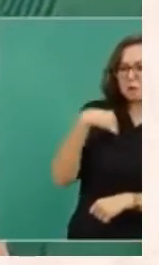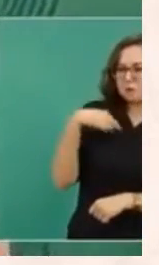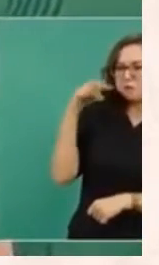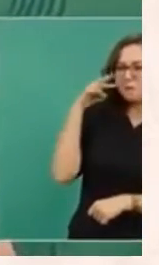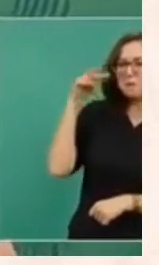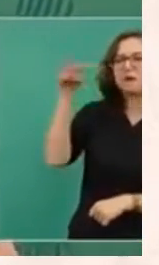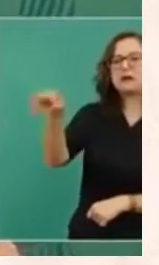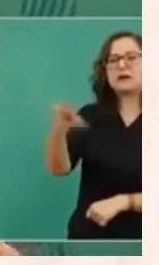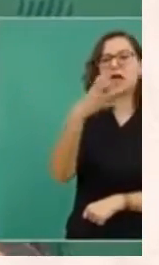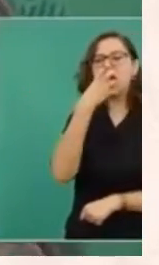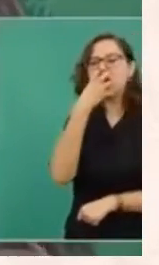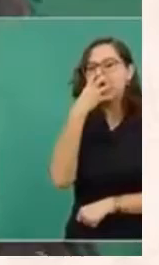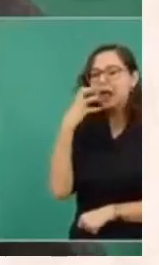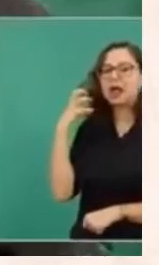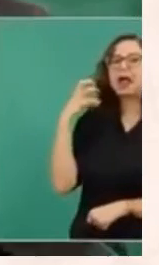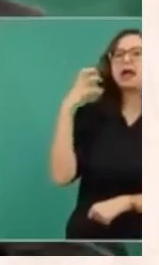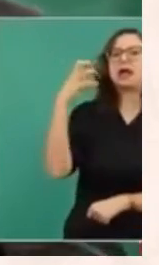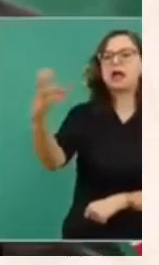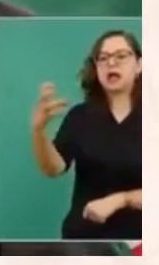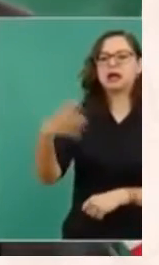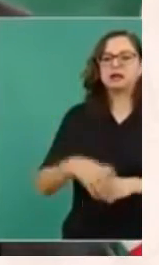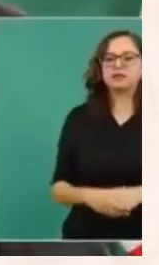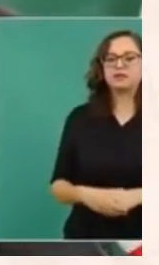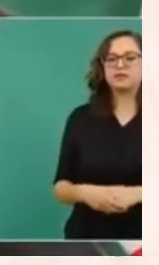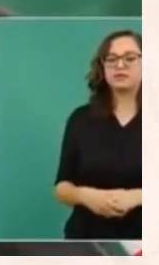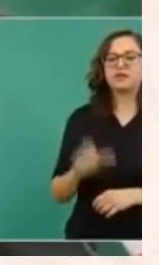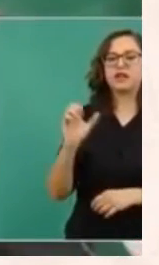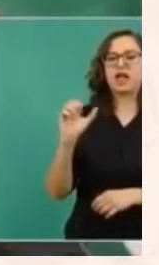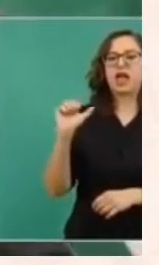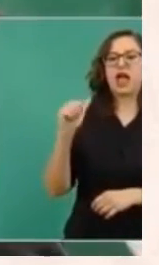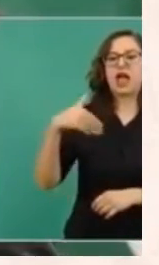y me grita Andrés Manuel,